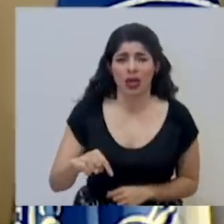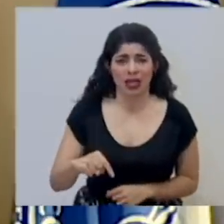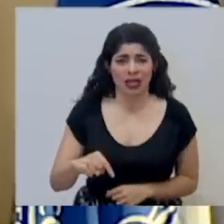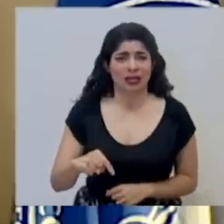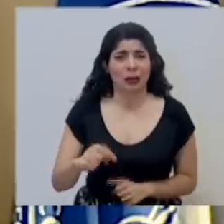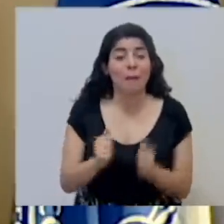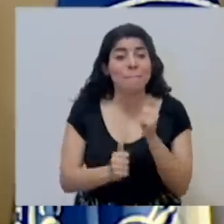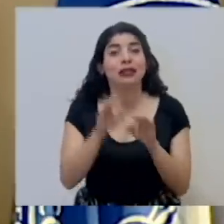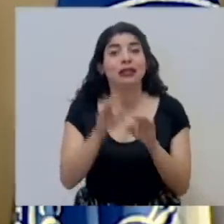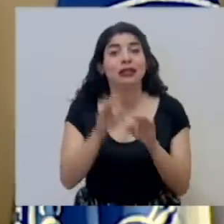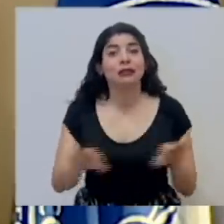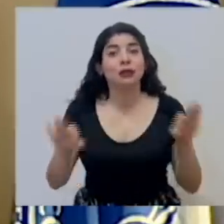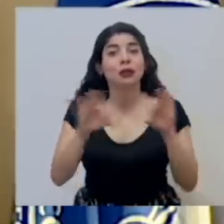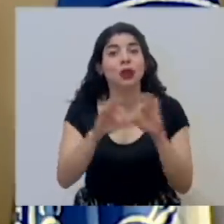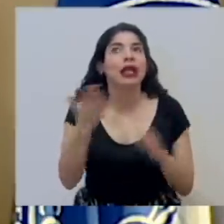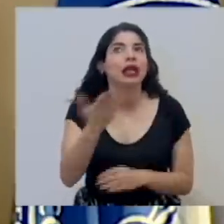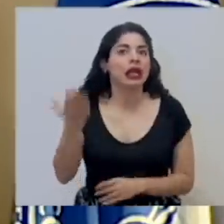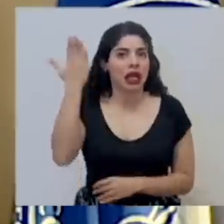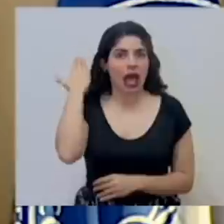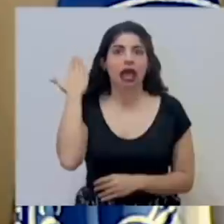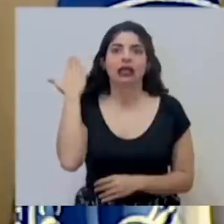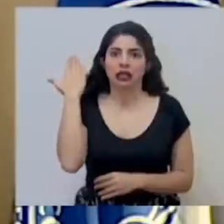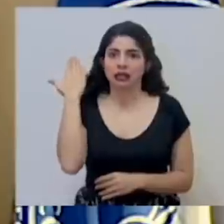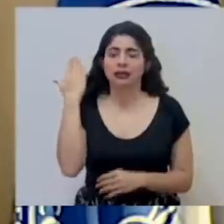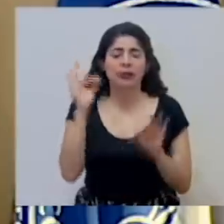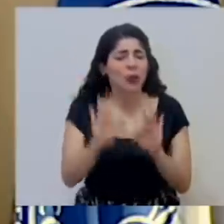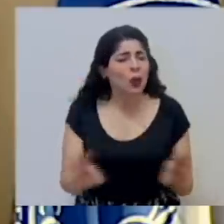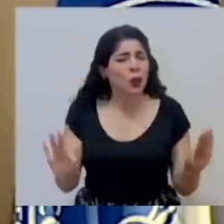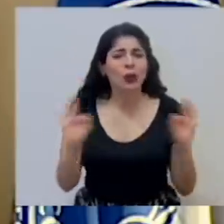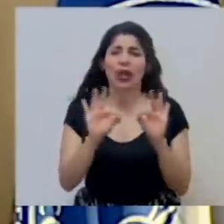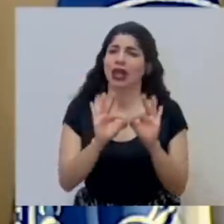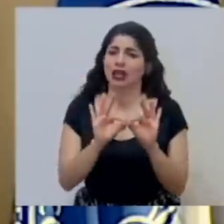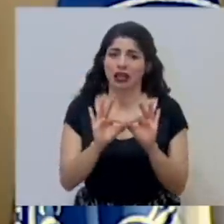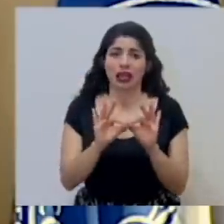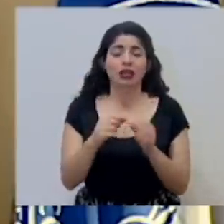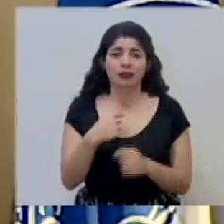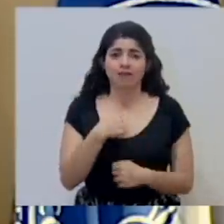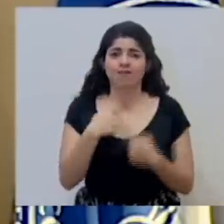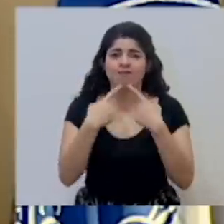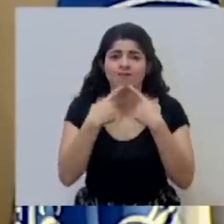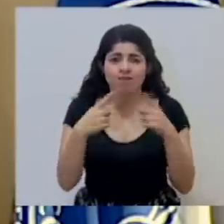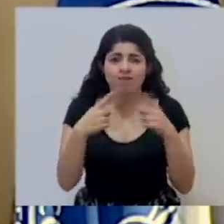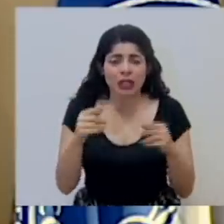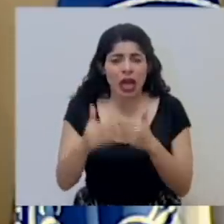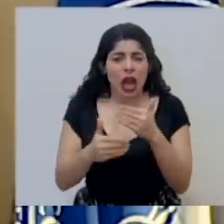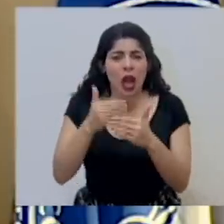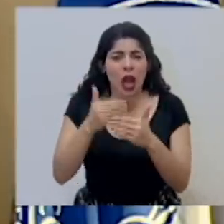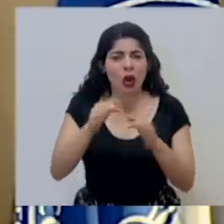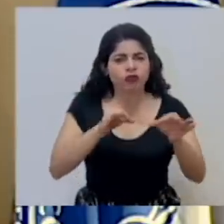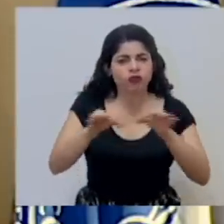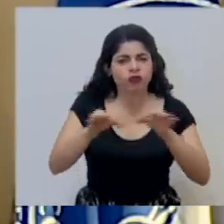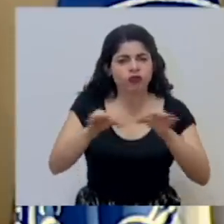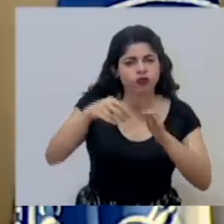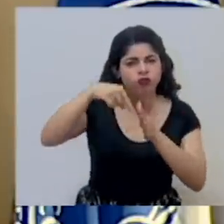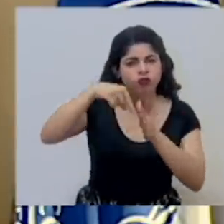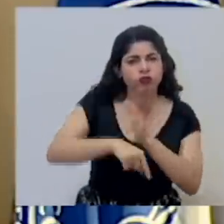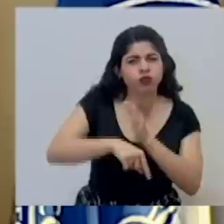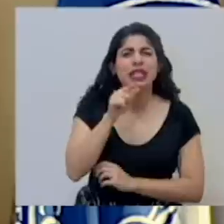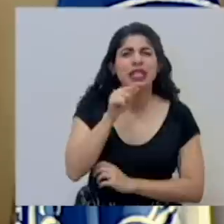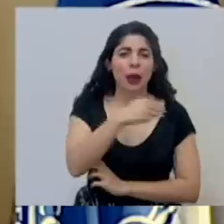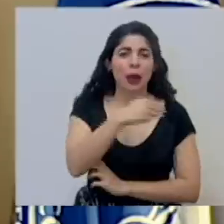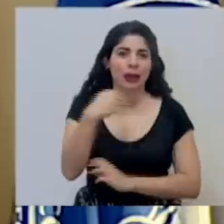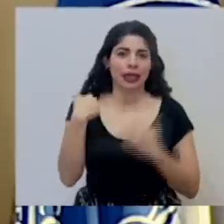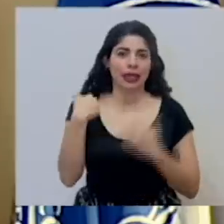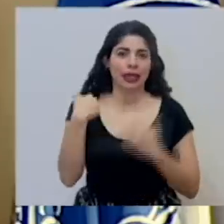más que nunca importante. Lo digo y lo relatará con más detalle el